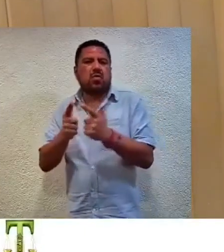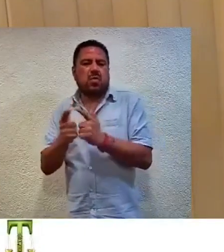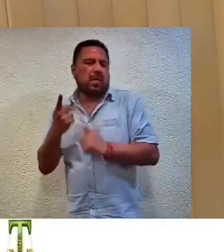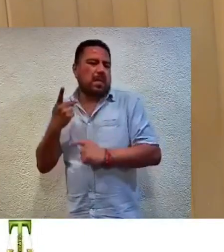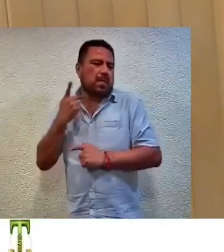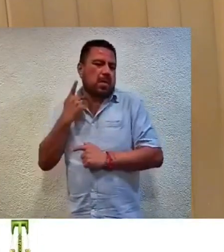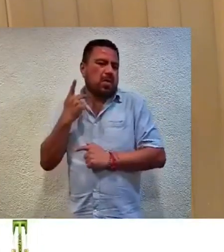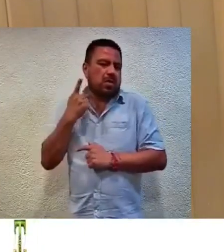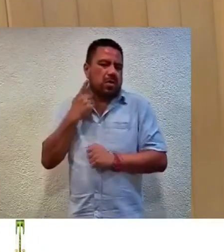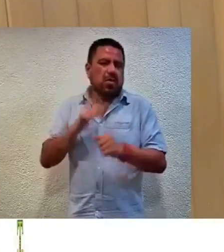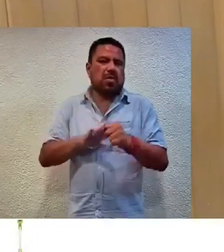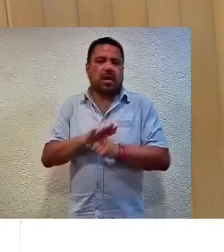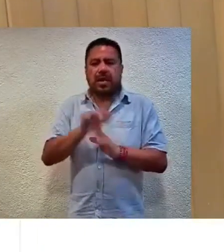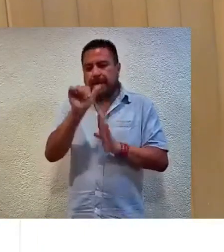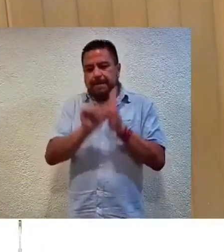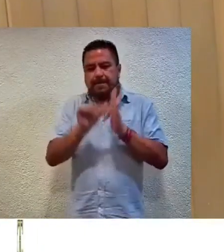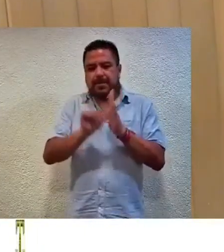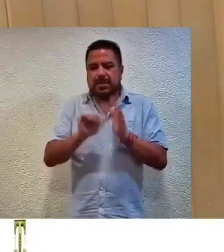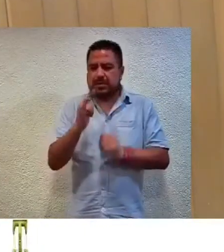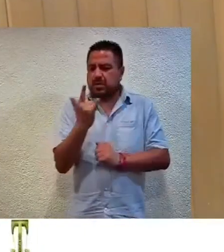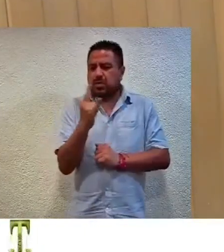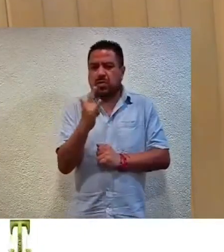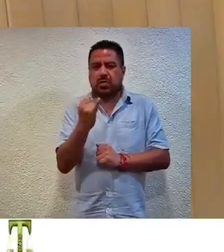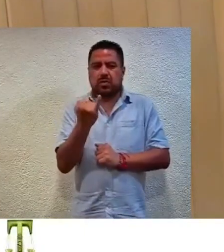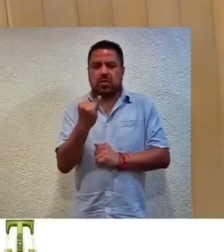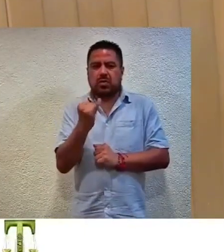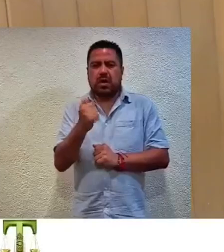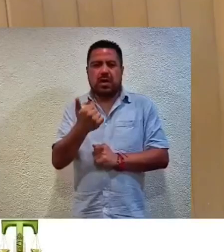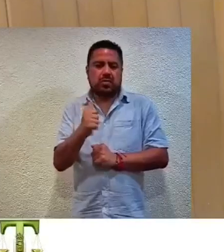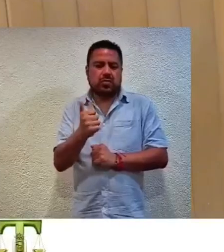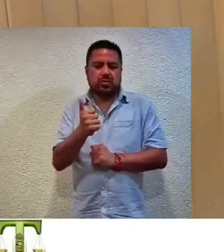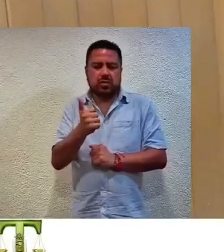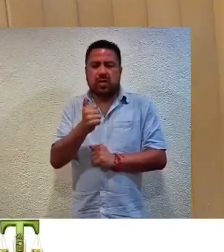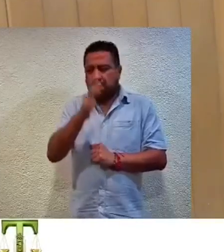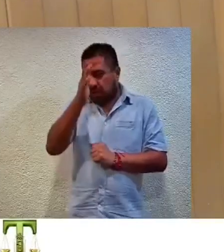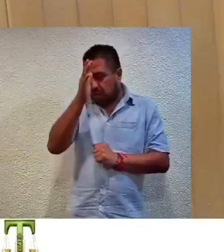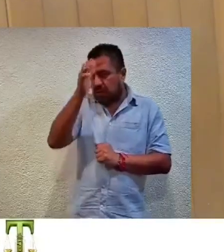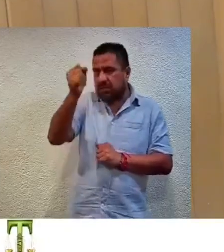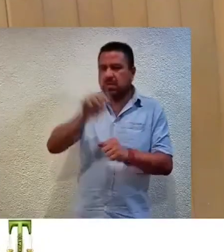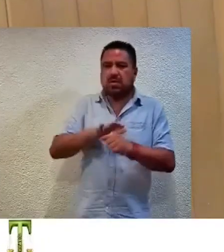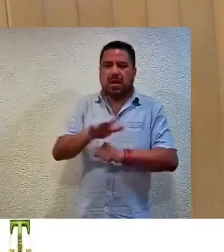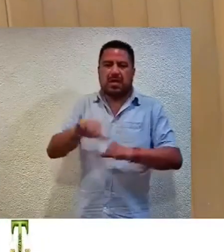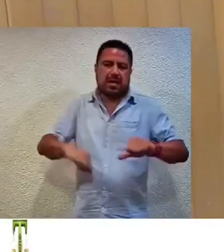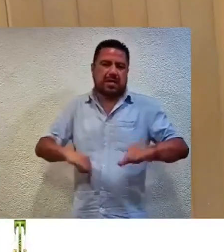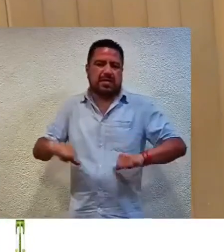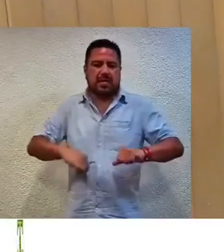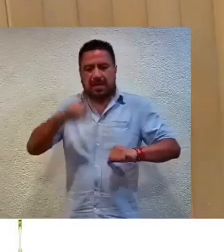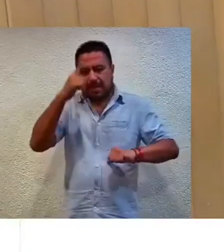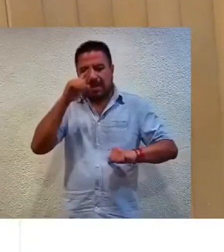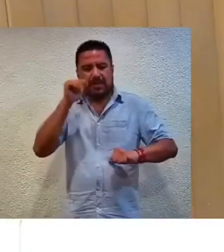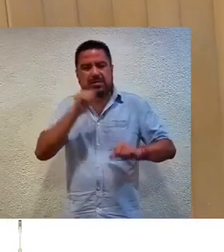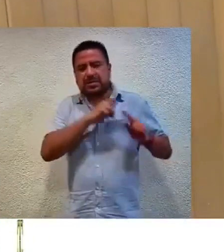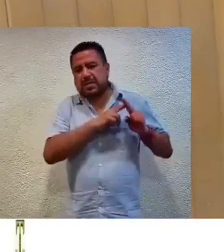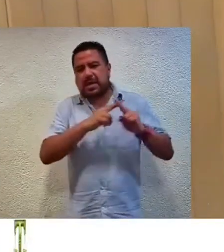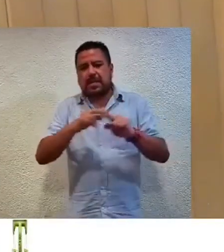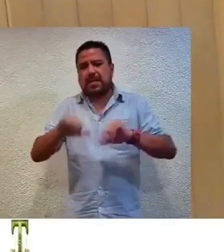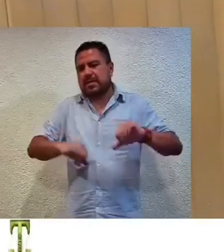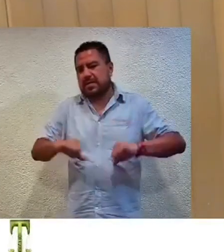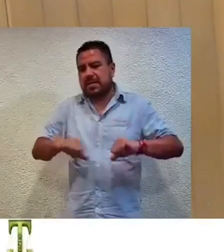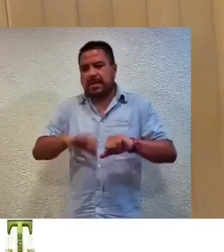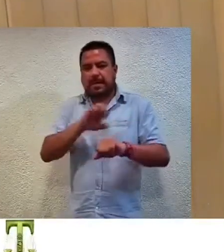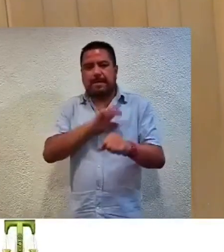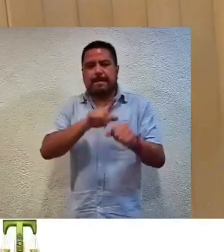correspondientes a los meses de julio, junio y agosto por concepto de actividades ordinarias permanentes y actividades específicas del